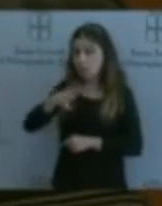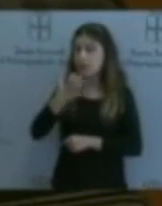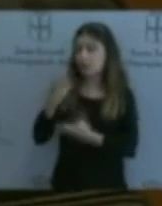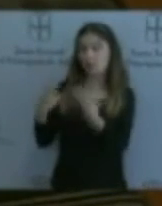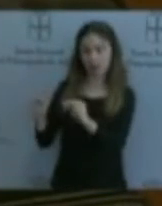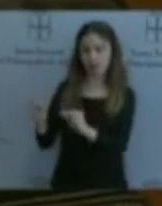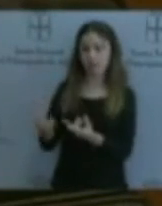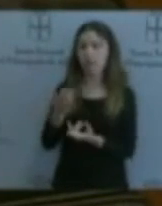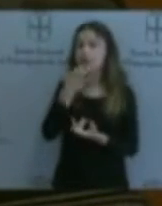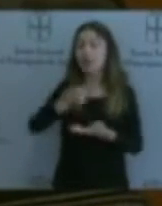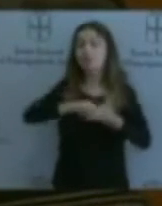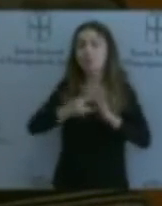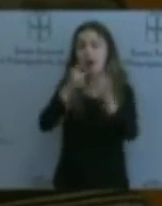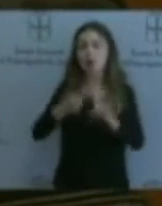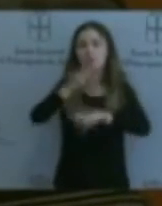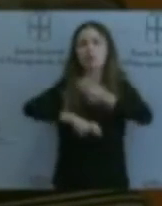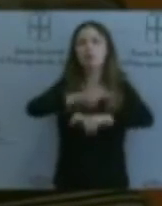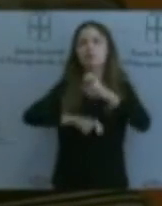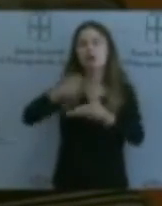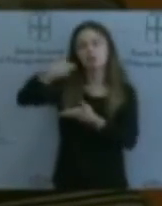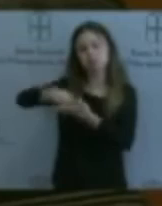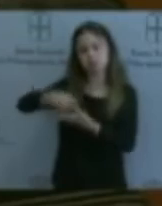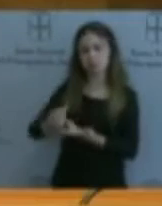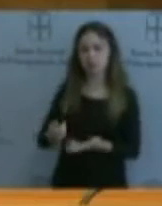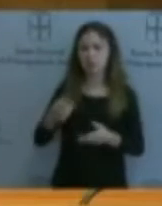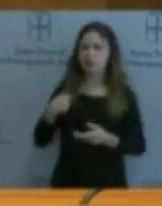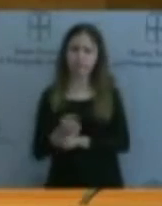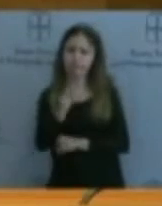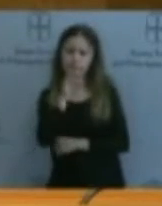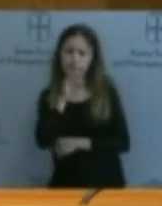inversor, llevamos muchos años esperando inversor extranjero y no hay…